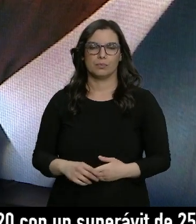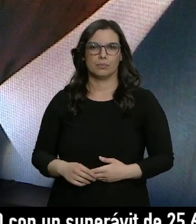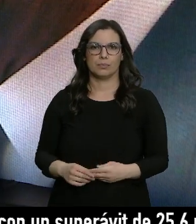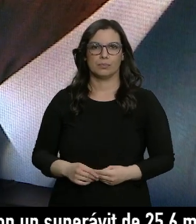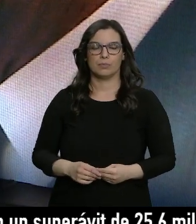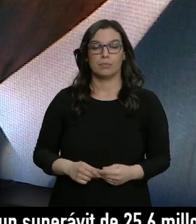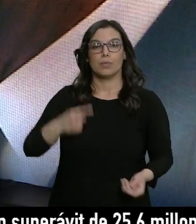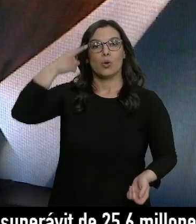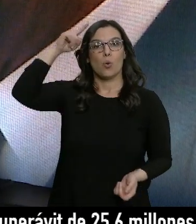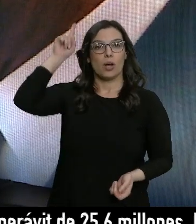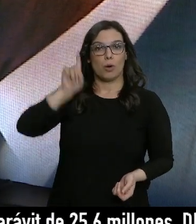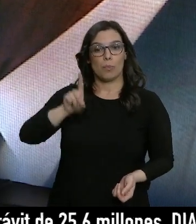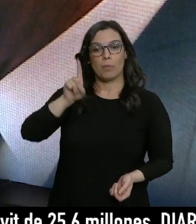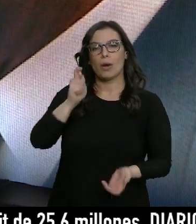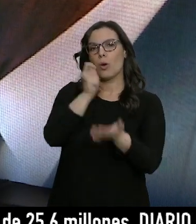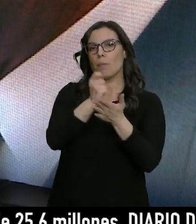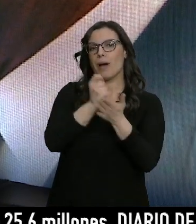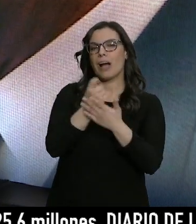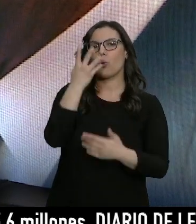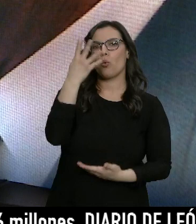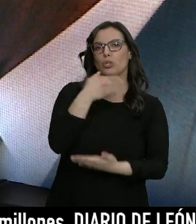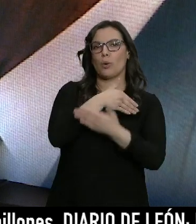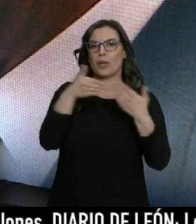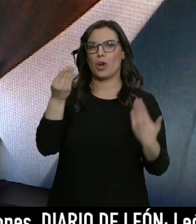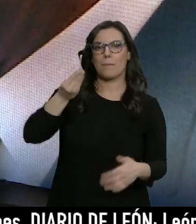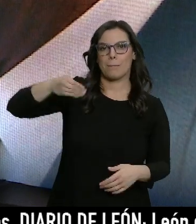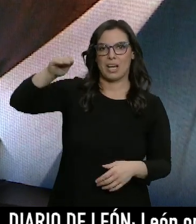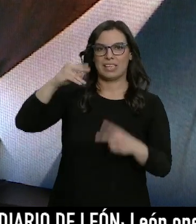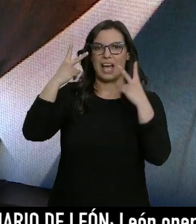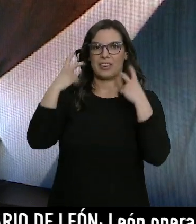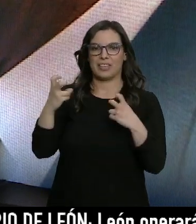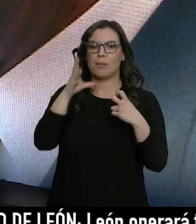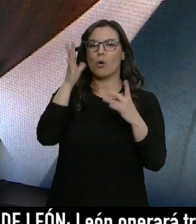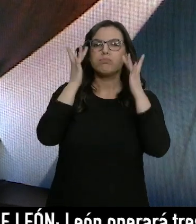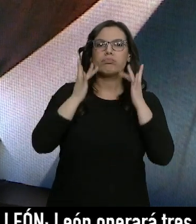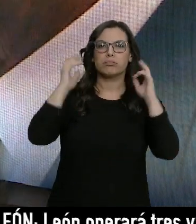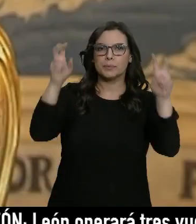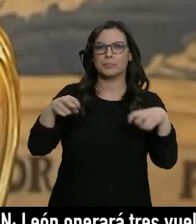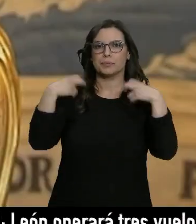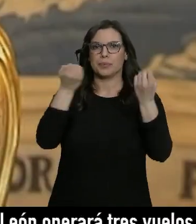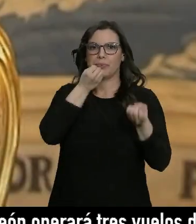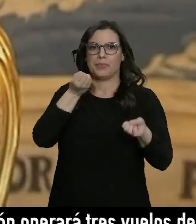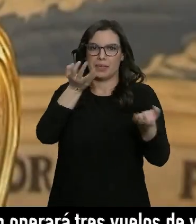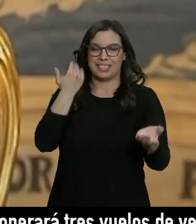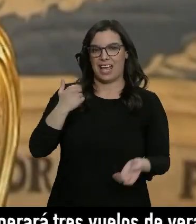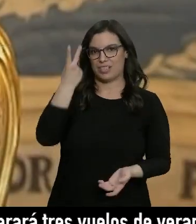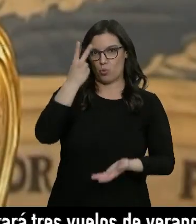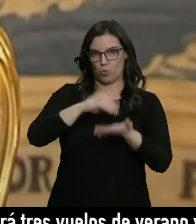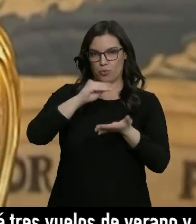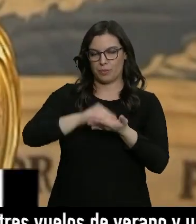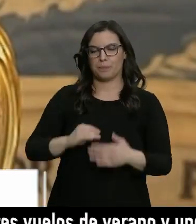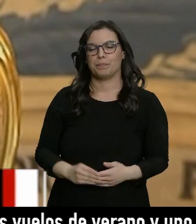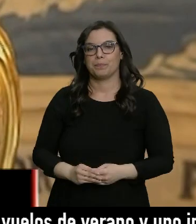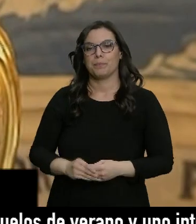Juan Carlos I ha pagado cuatro millones más Hacienda en una nueva regularización, la segunda ya. El Rey